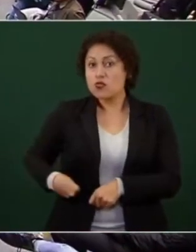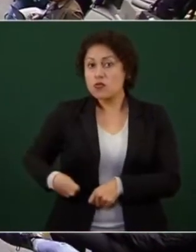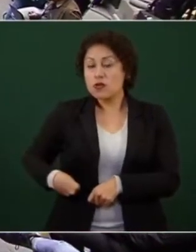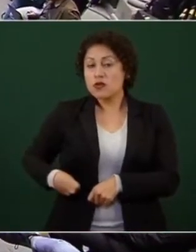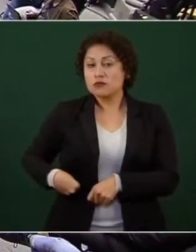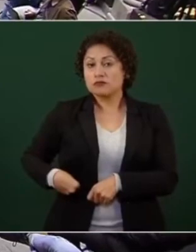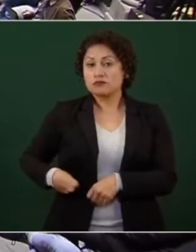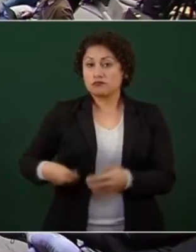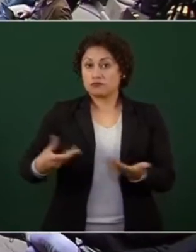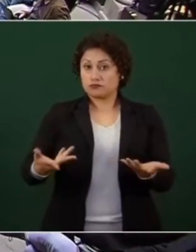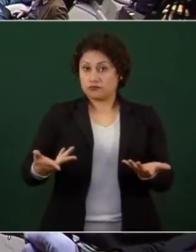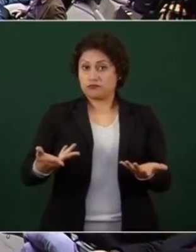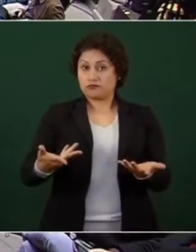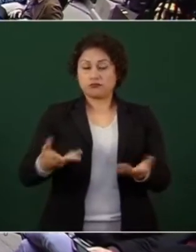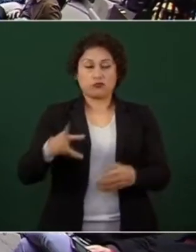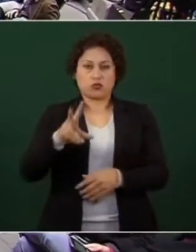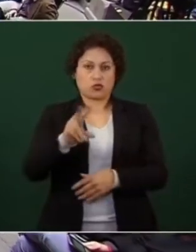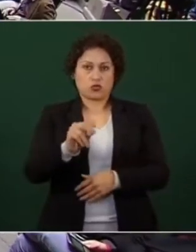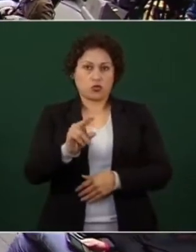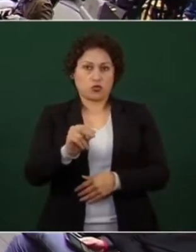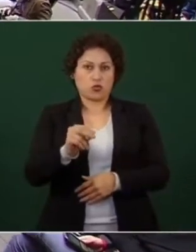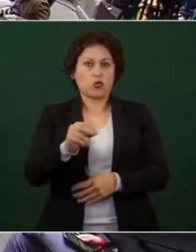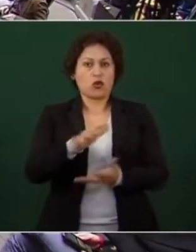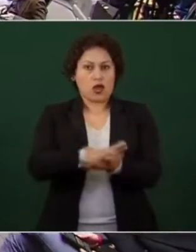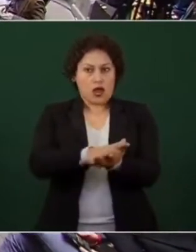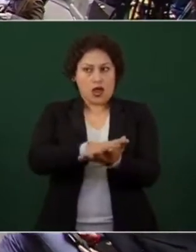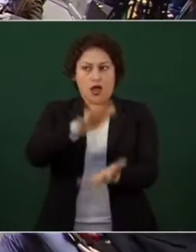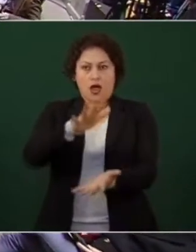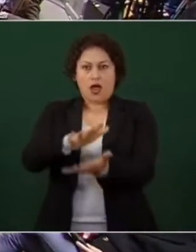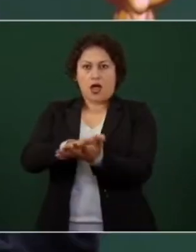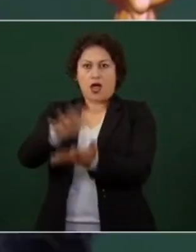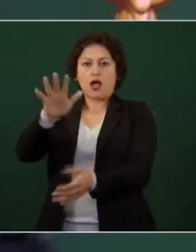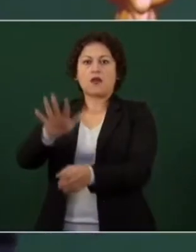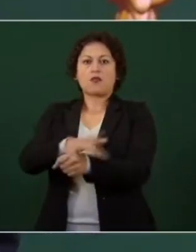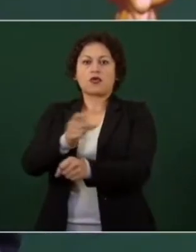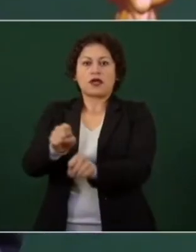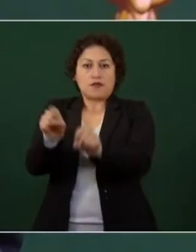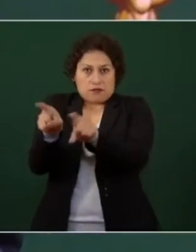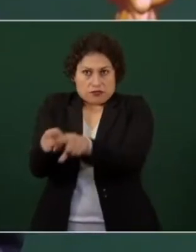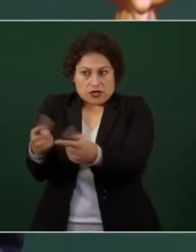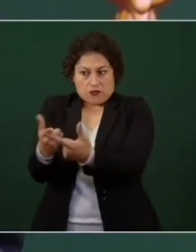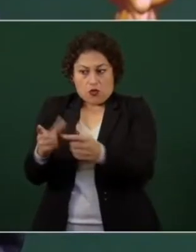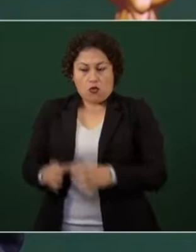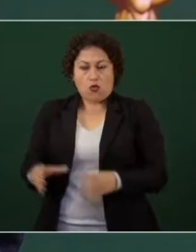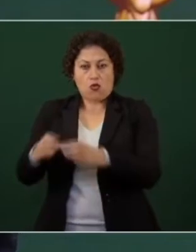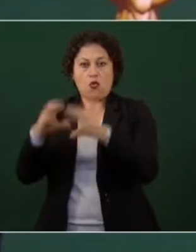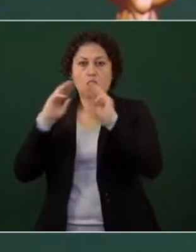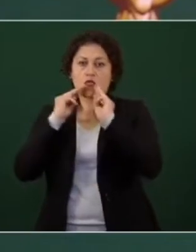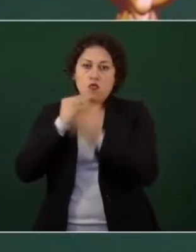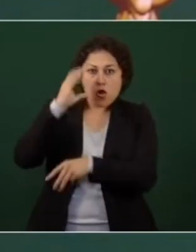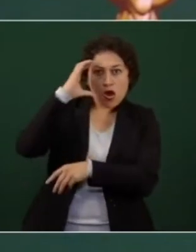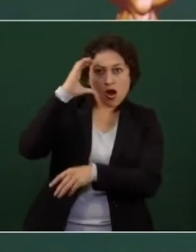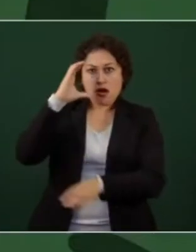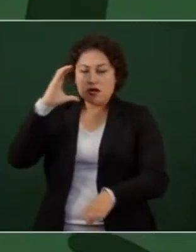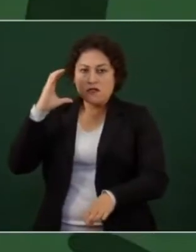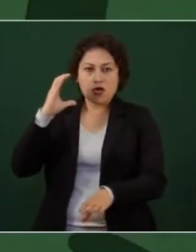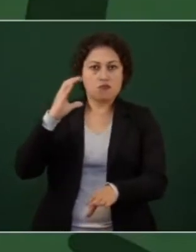la mayoría de los casos por la actuación de las bandas y miren